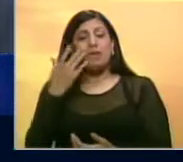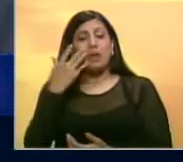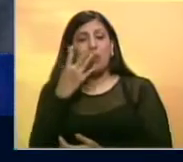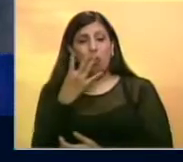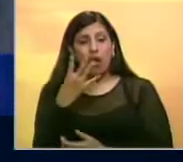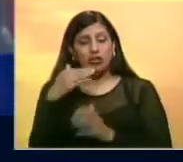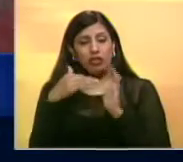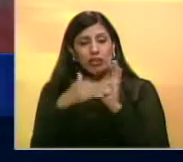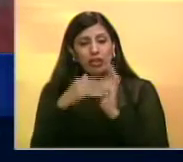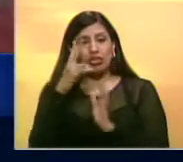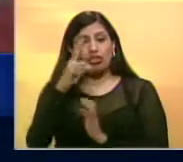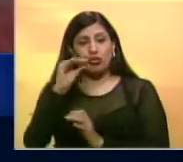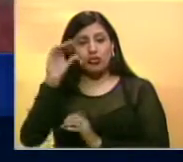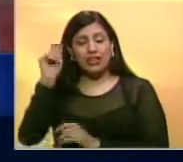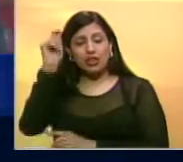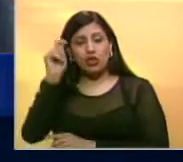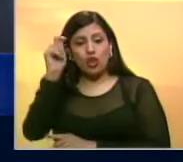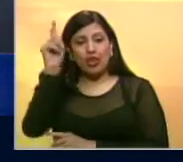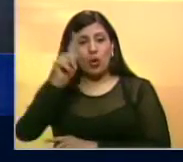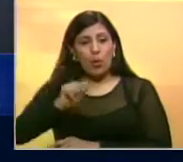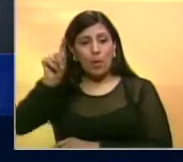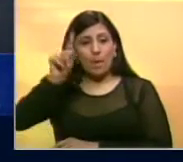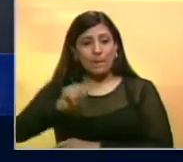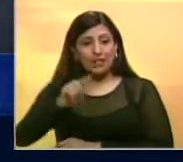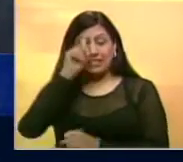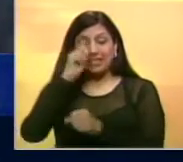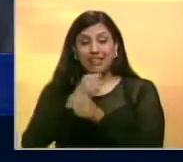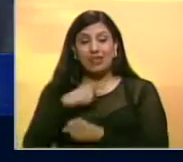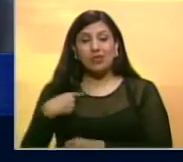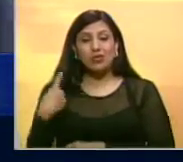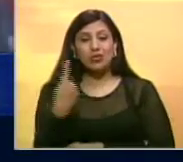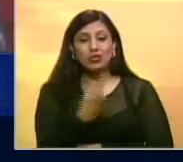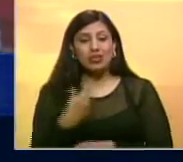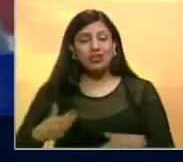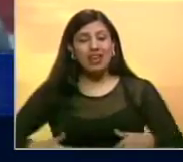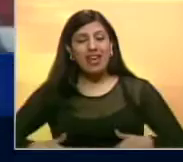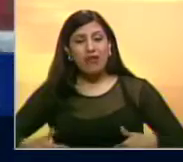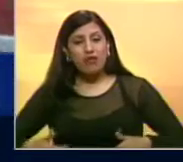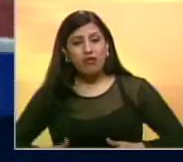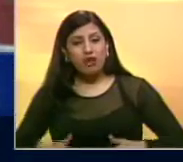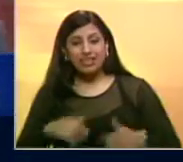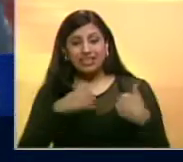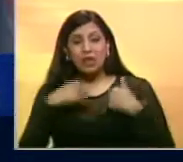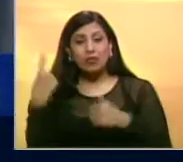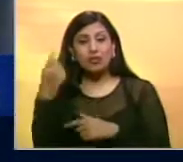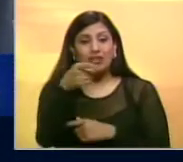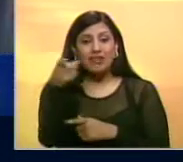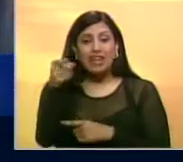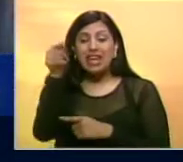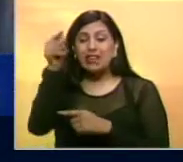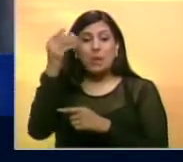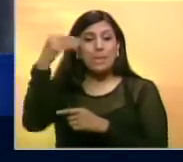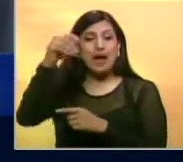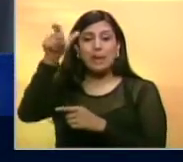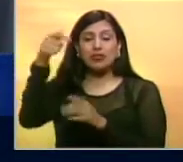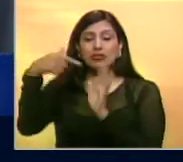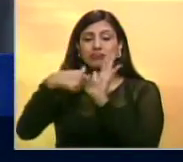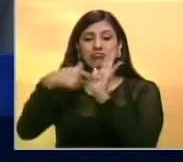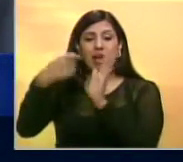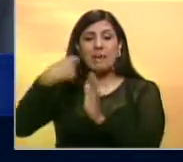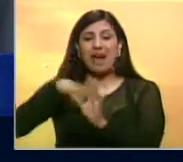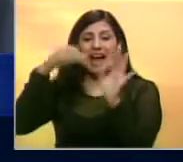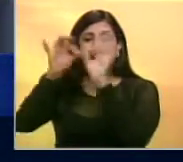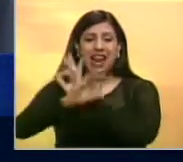4.200 toneladas mensuales. Hechos producto de los trabajadores que se han esforzado, es de ellos, porque ni un Bolívar más les ha invertido a estas